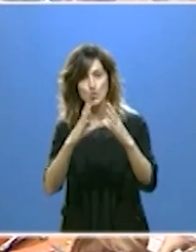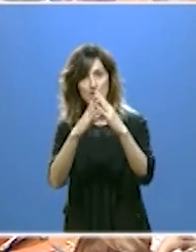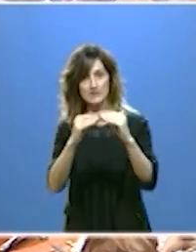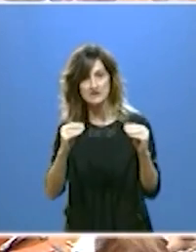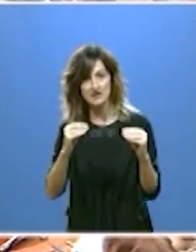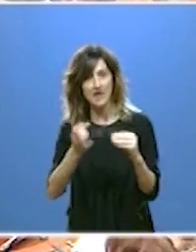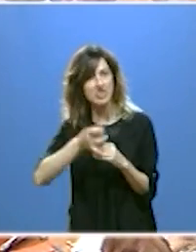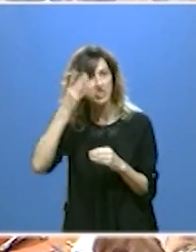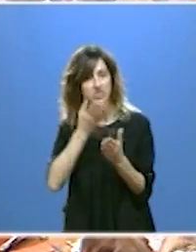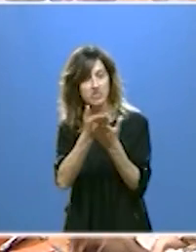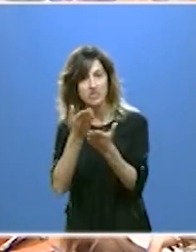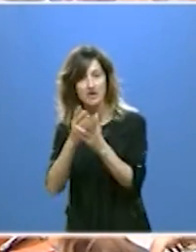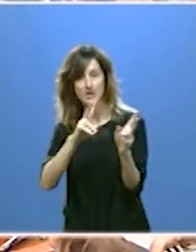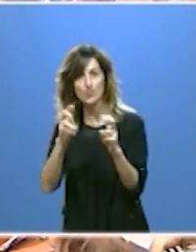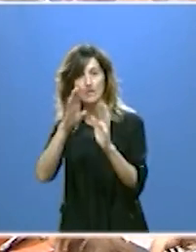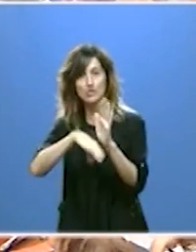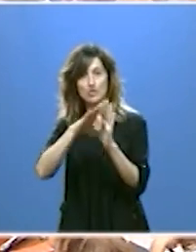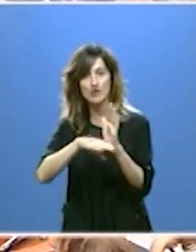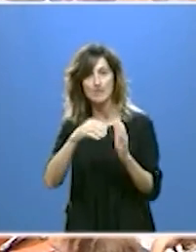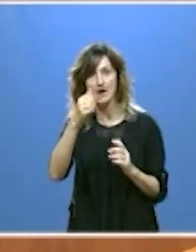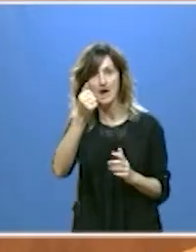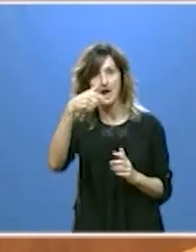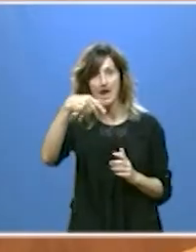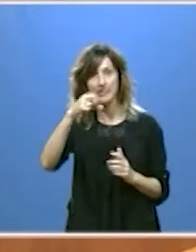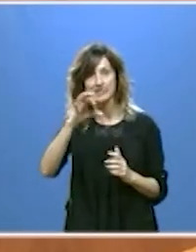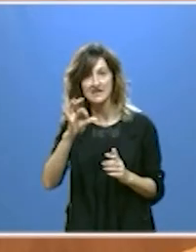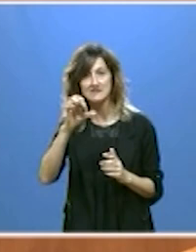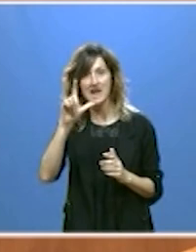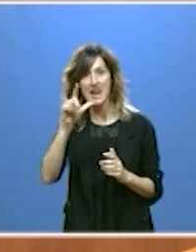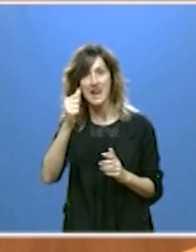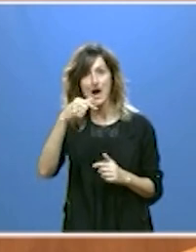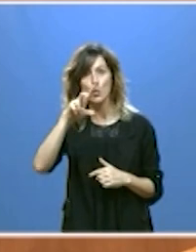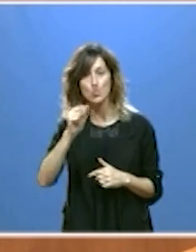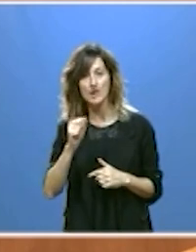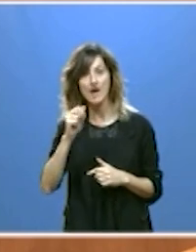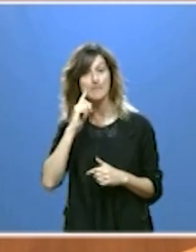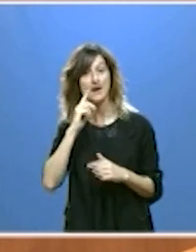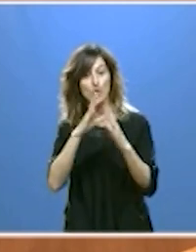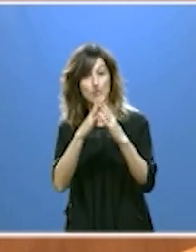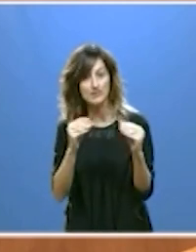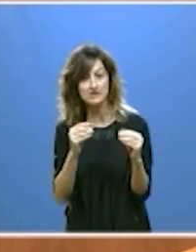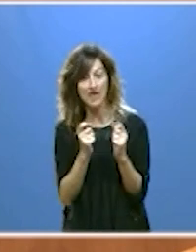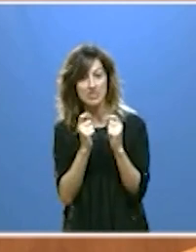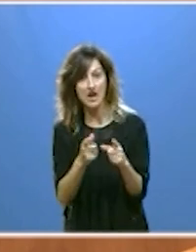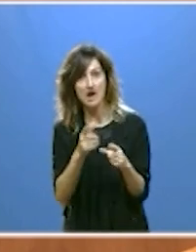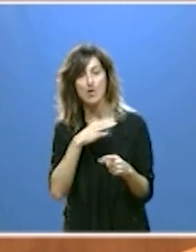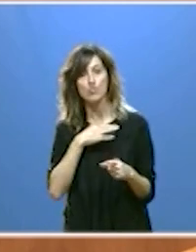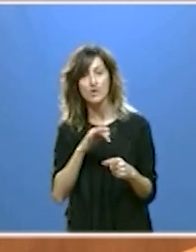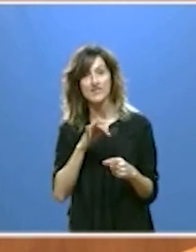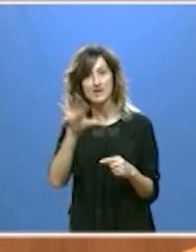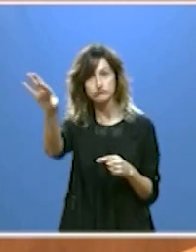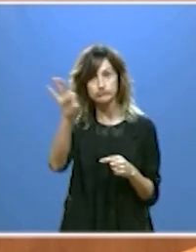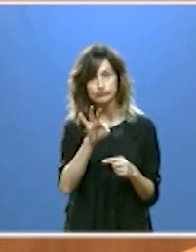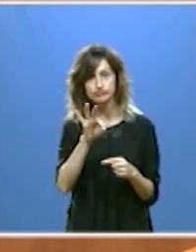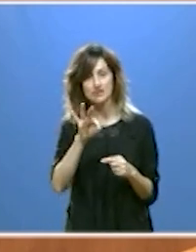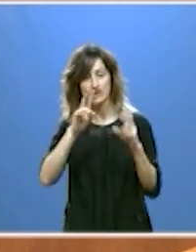con nuevas iniciativas como el programa Andrés Laguna que permitirá a nuestras universidades fichar a investigadores